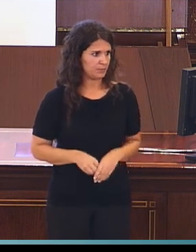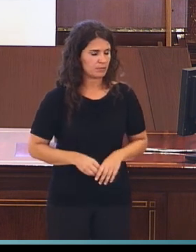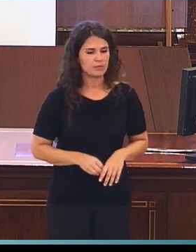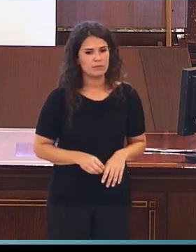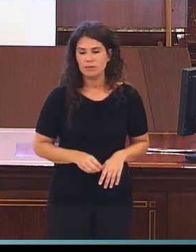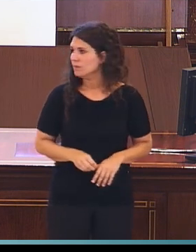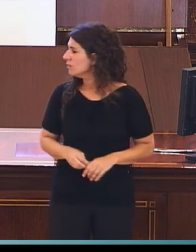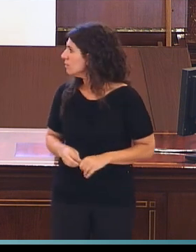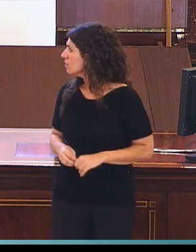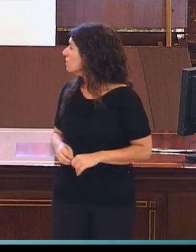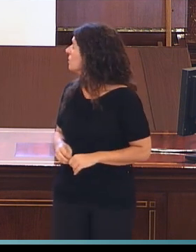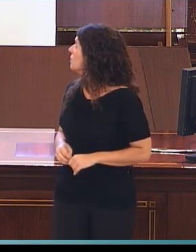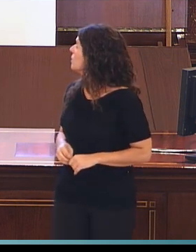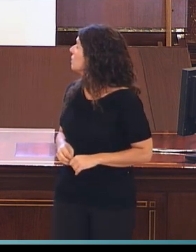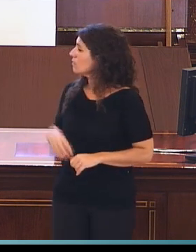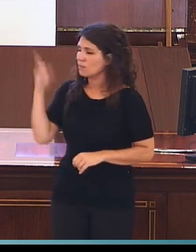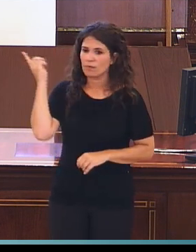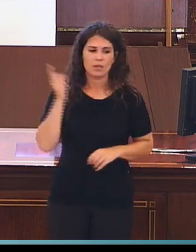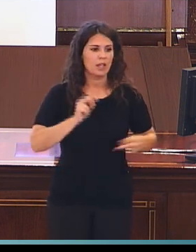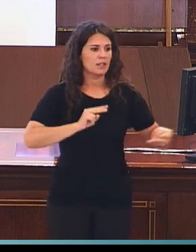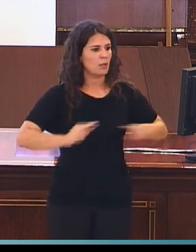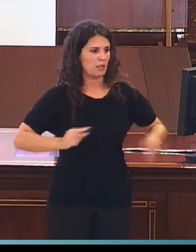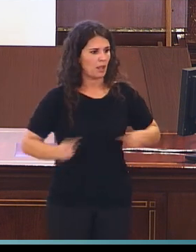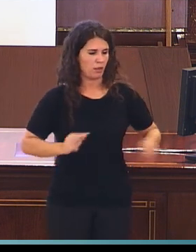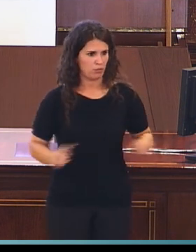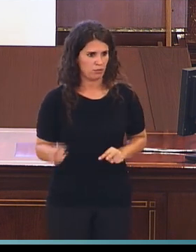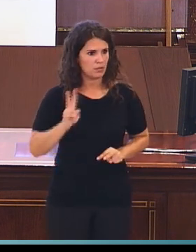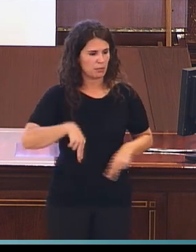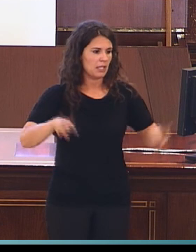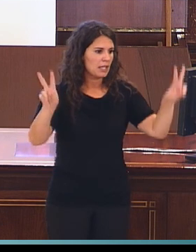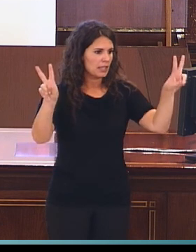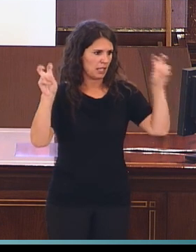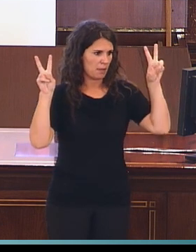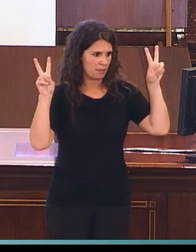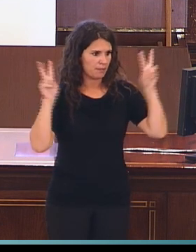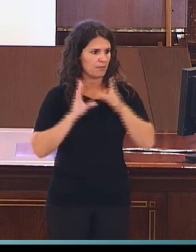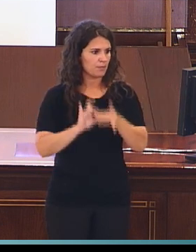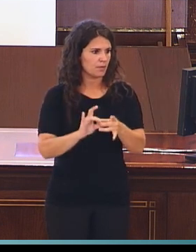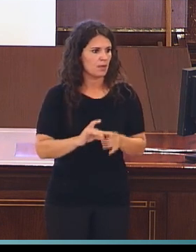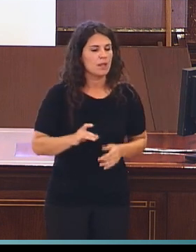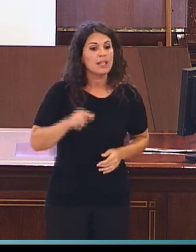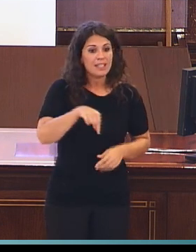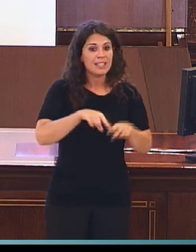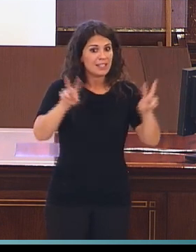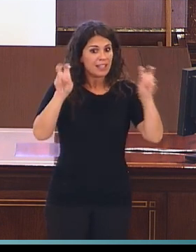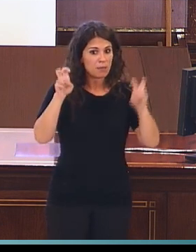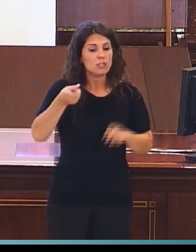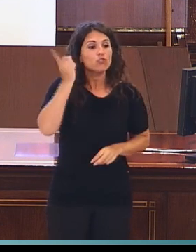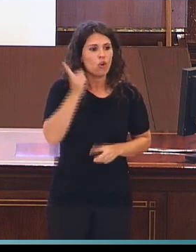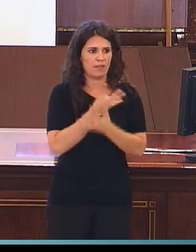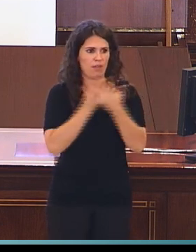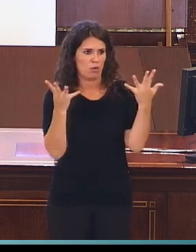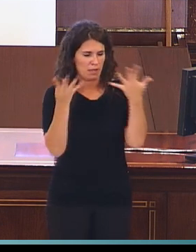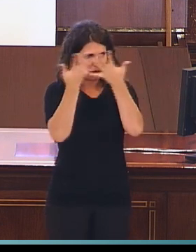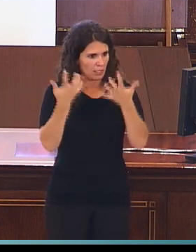La interpretación. La interpretación es otra temática de los estudios, pero que solo se aborda en 19 artículos.